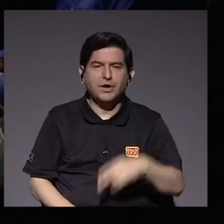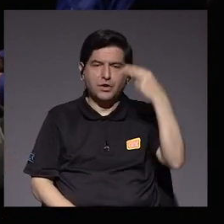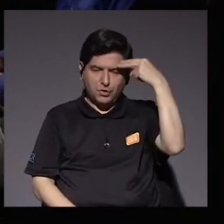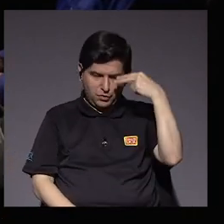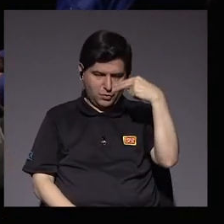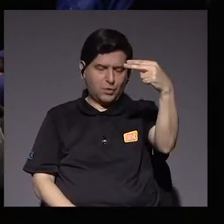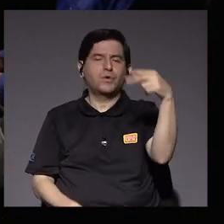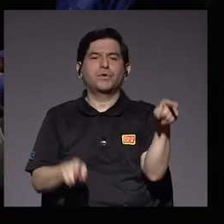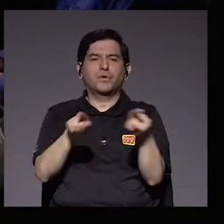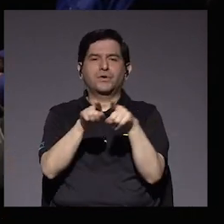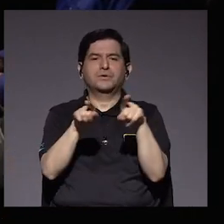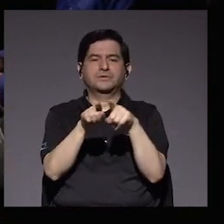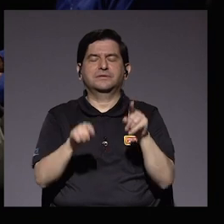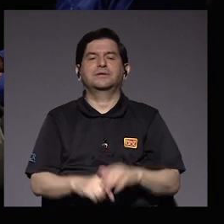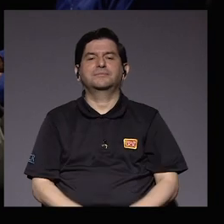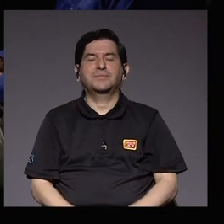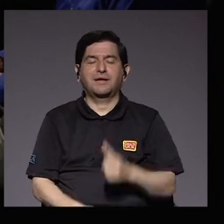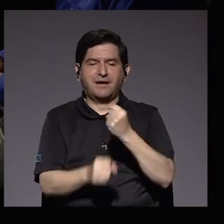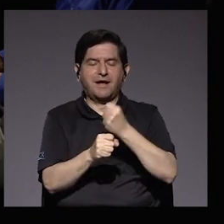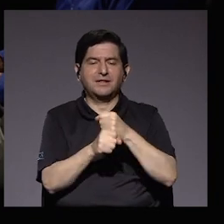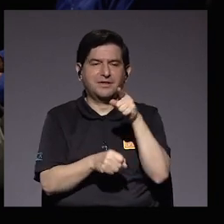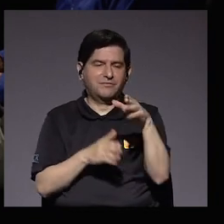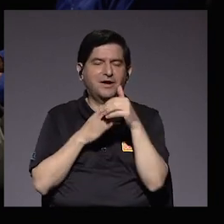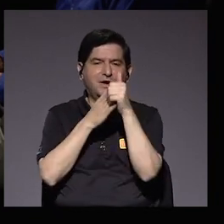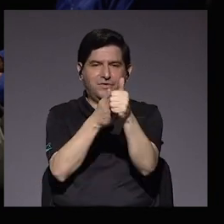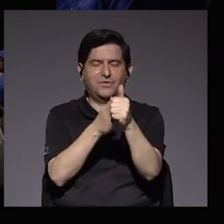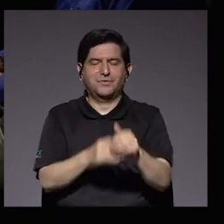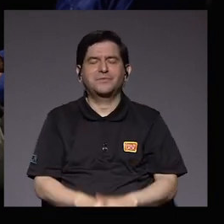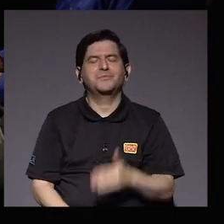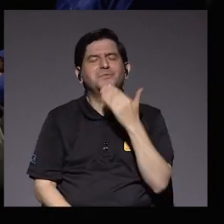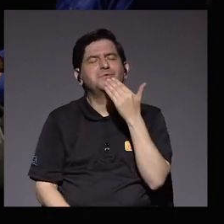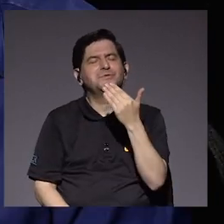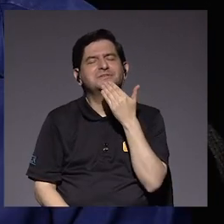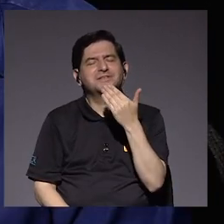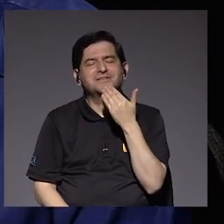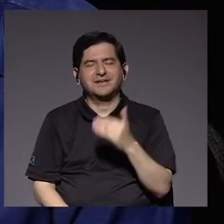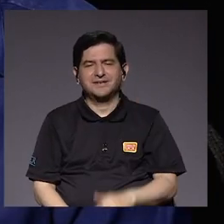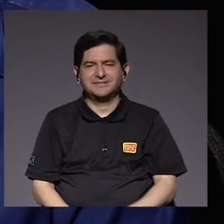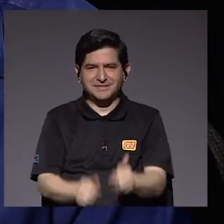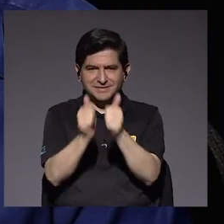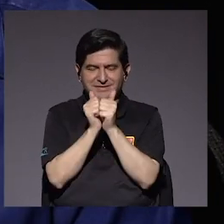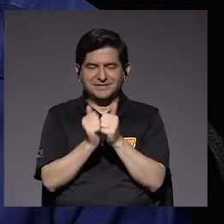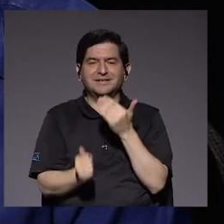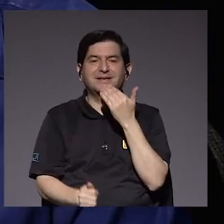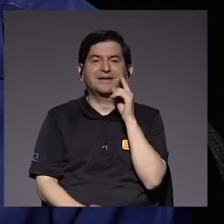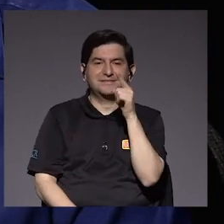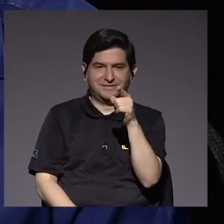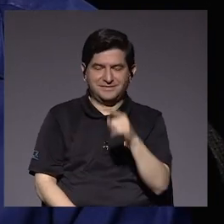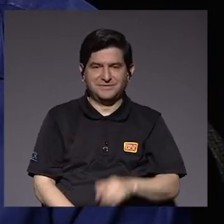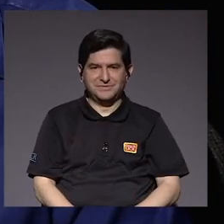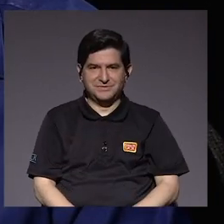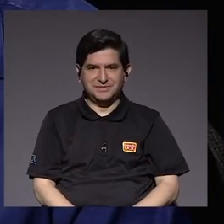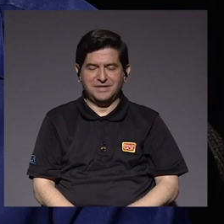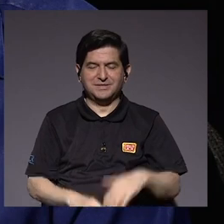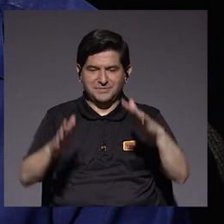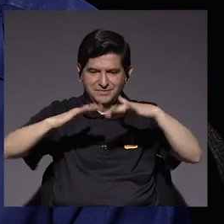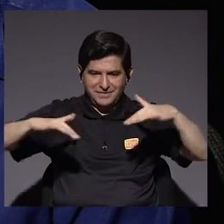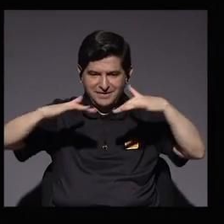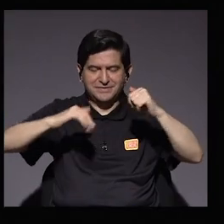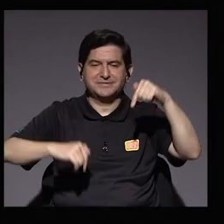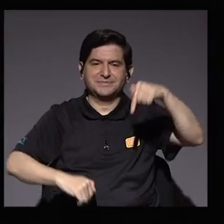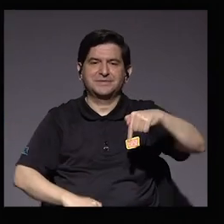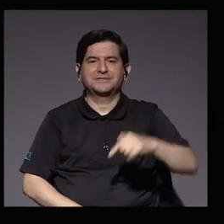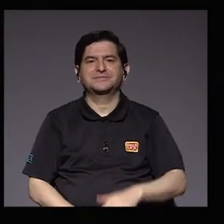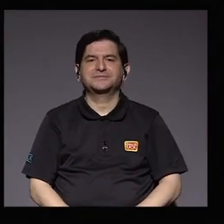homenaje y rendir tributo a la labor que usted lidera. Don Alberto, muchas gracias por estar con nosotros. Muchísimas gracias a usted, Marlon, por el espacio.